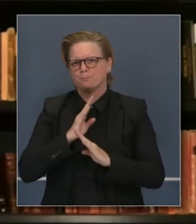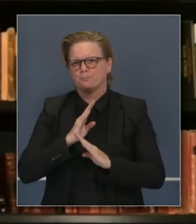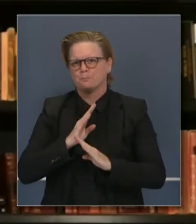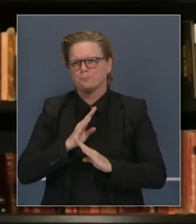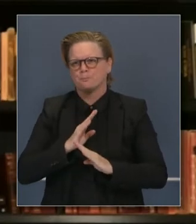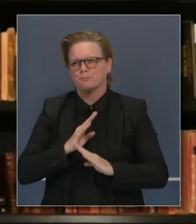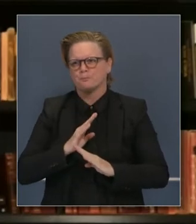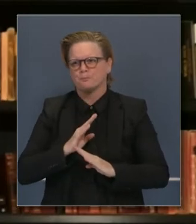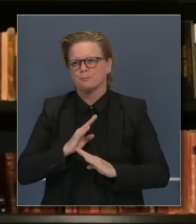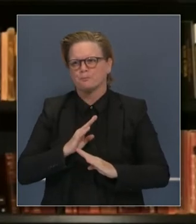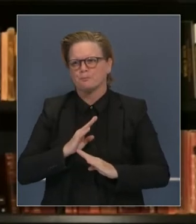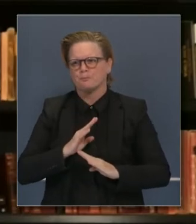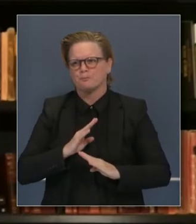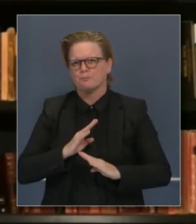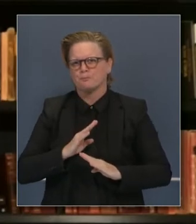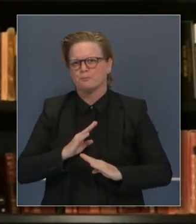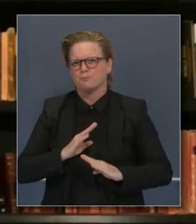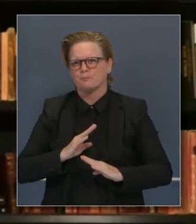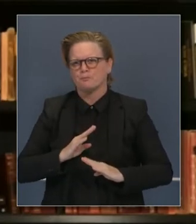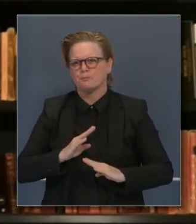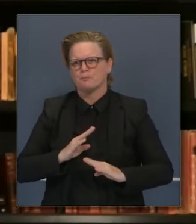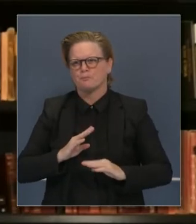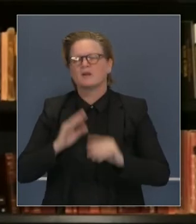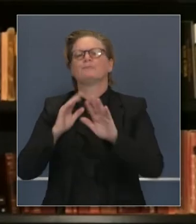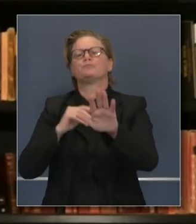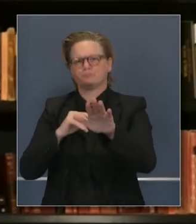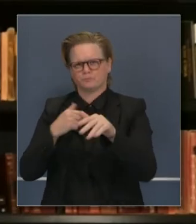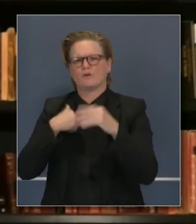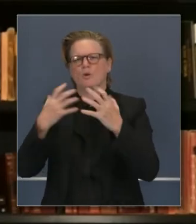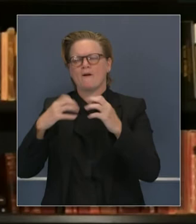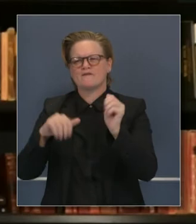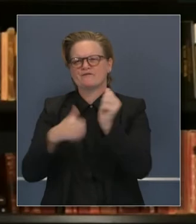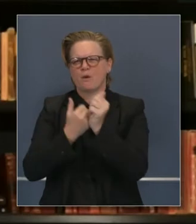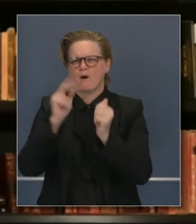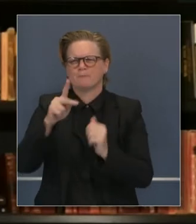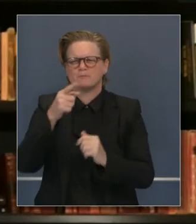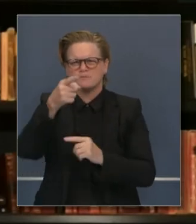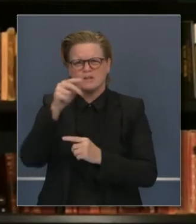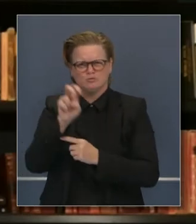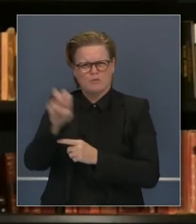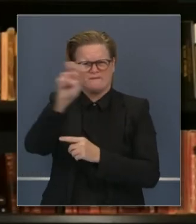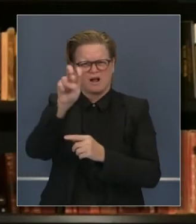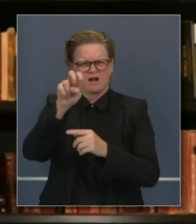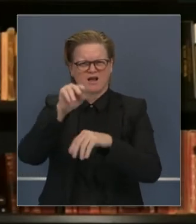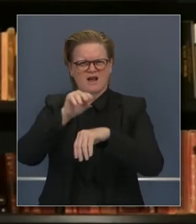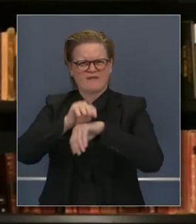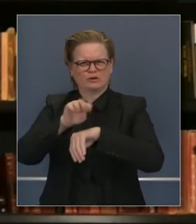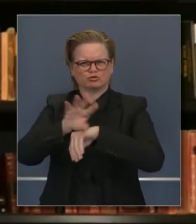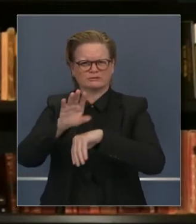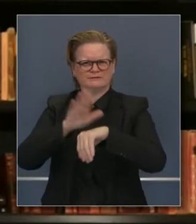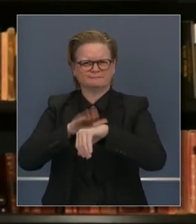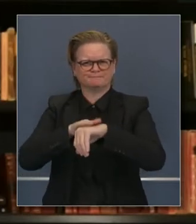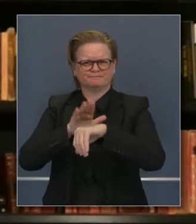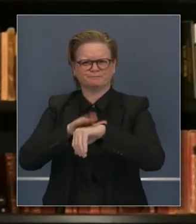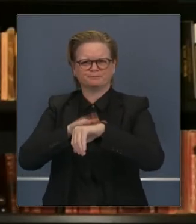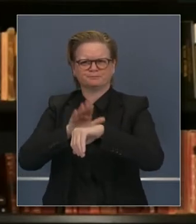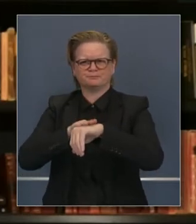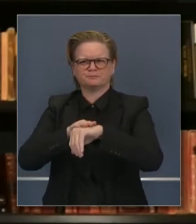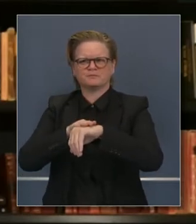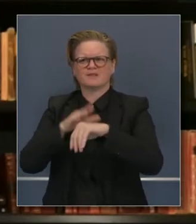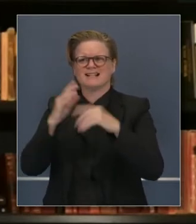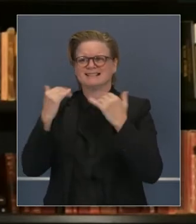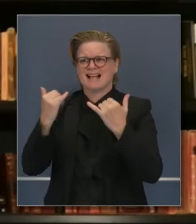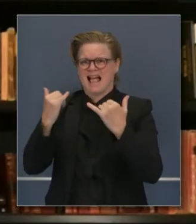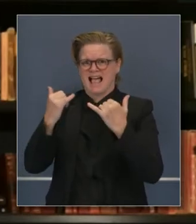Ay, lo siento, lo tenía apagado. Quiero hacer seguimiento de la pregunta de Marisela en cuanto a la advertencia de viaje. Yo sé que es